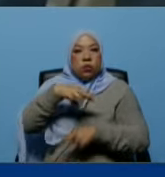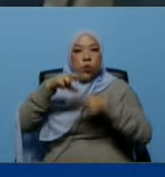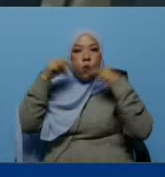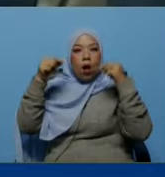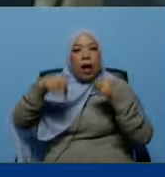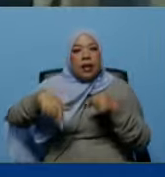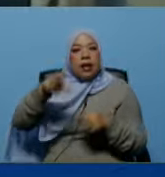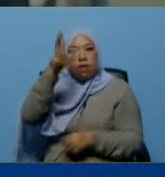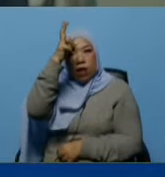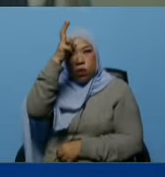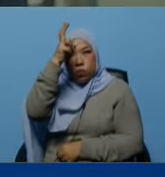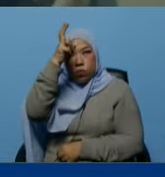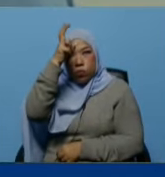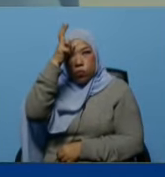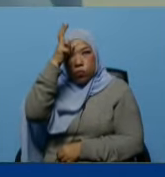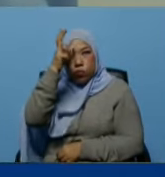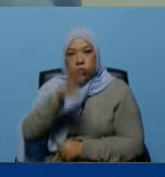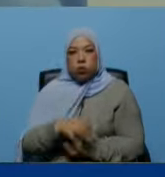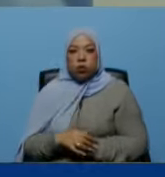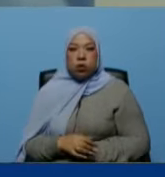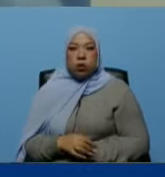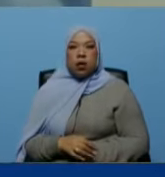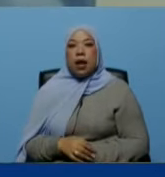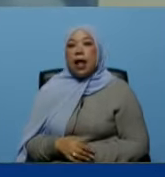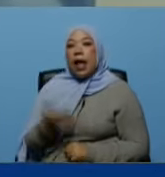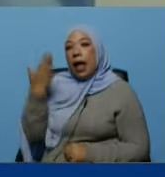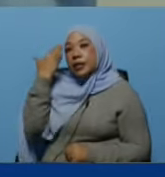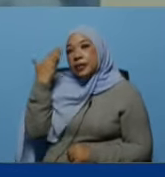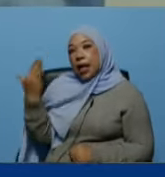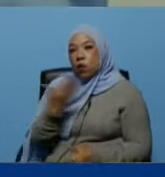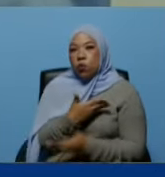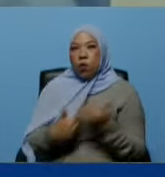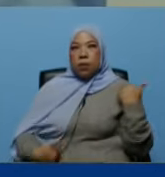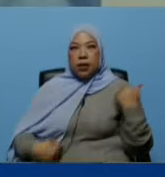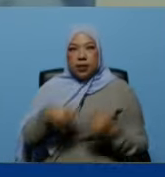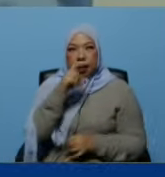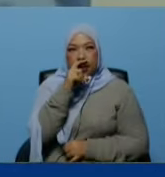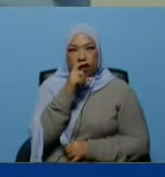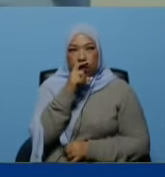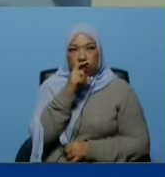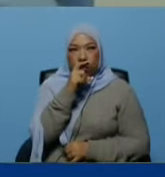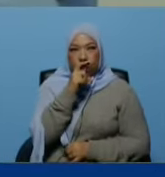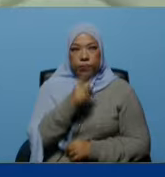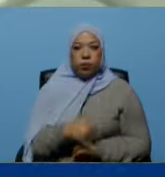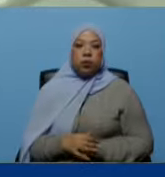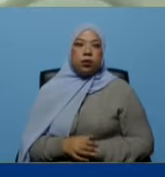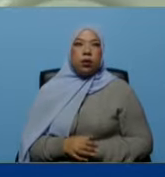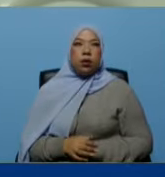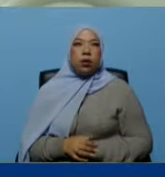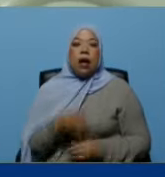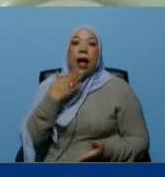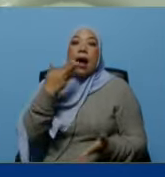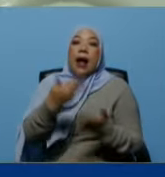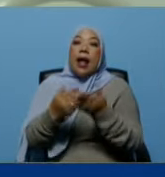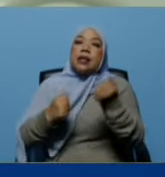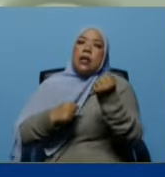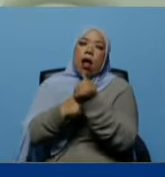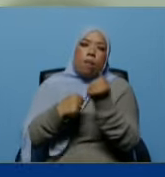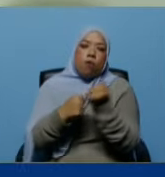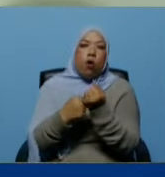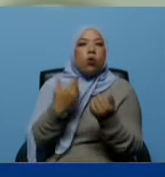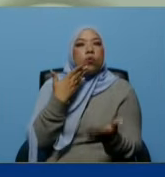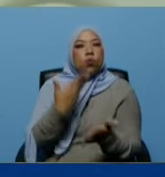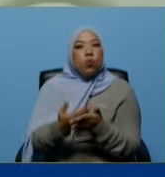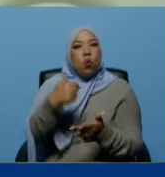en Falcón saludos presidente reiteramos de verdad las gracias y el apoyo para